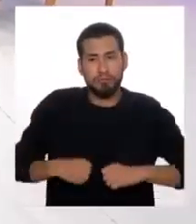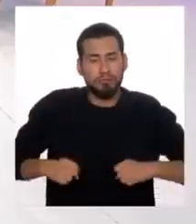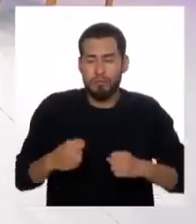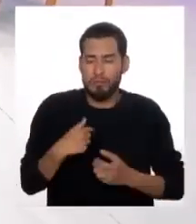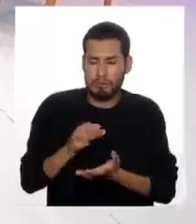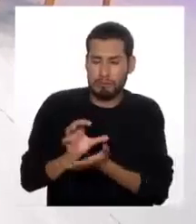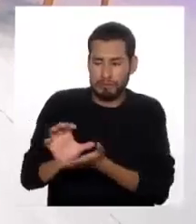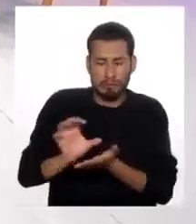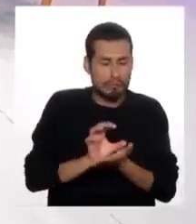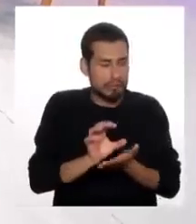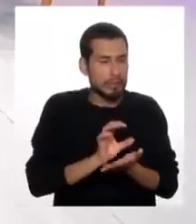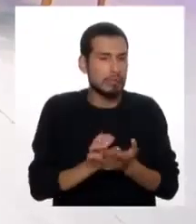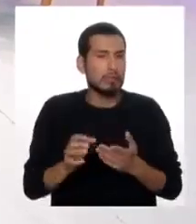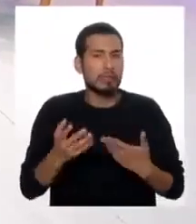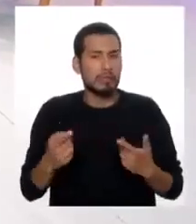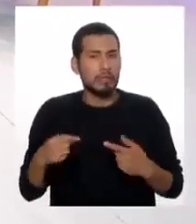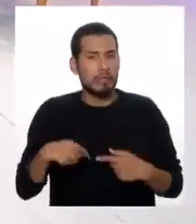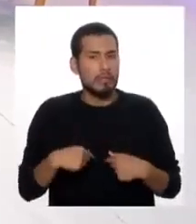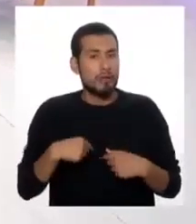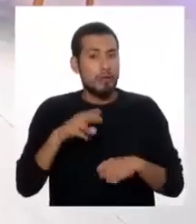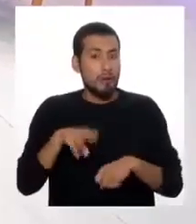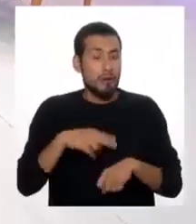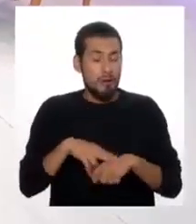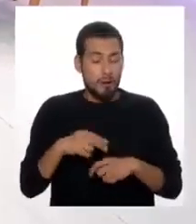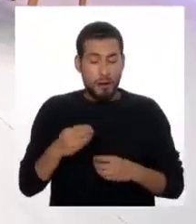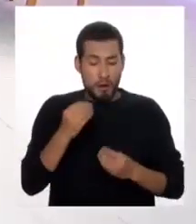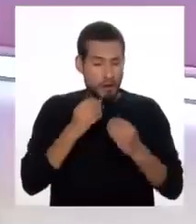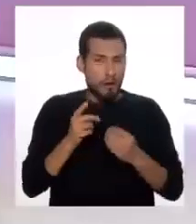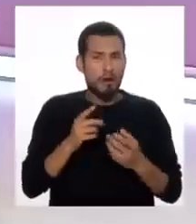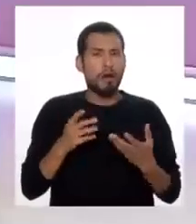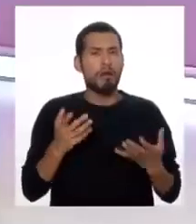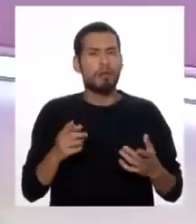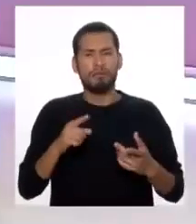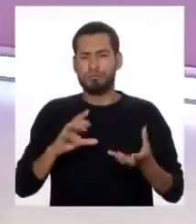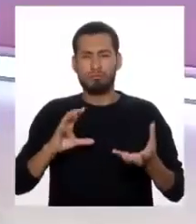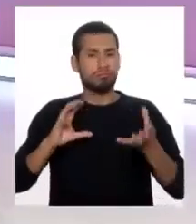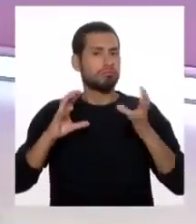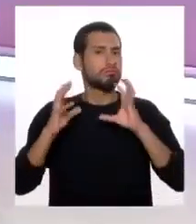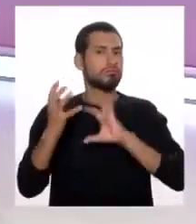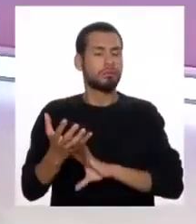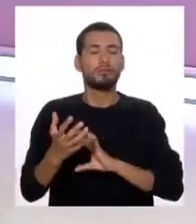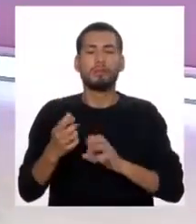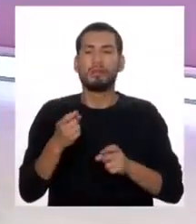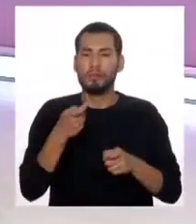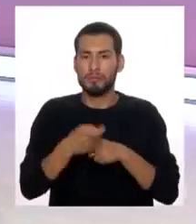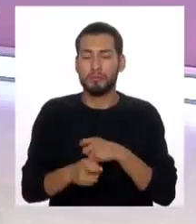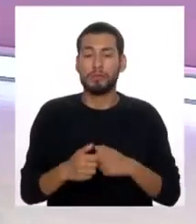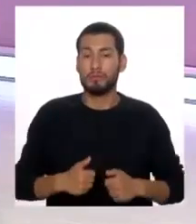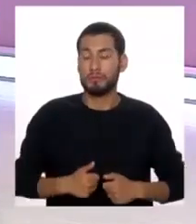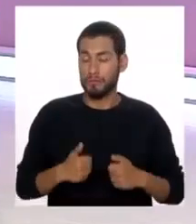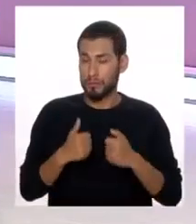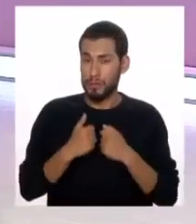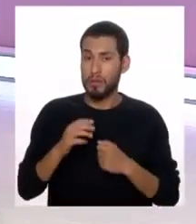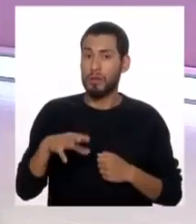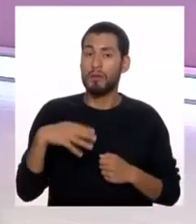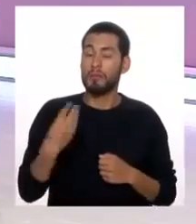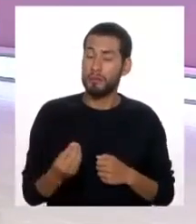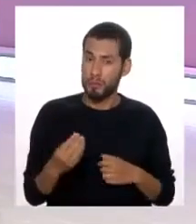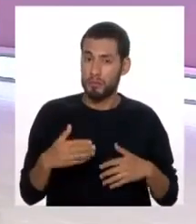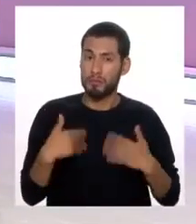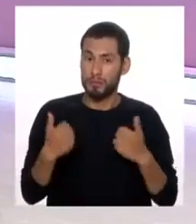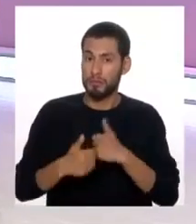normal y comience a adoptar conductas que finalmente ponen en riesgo hasta su vida, porque muchas de ellas